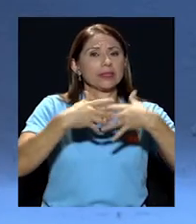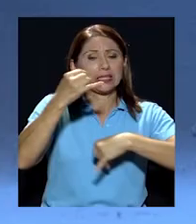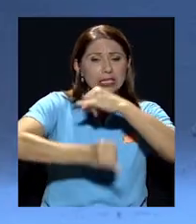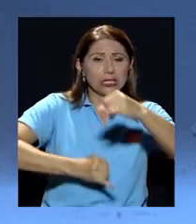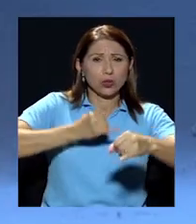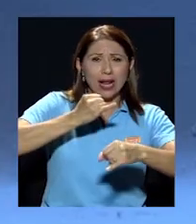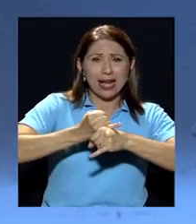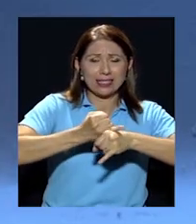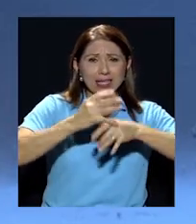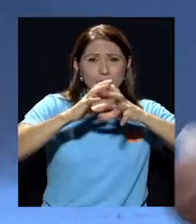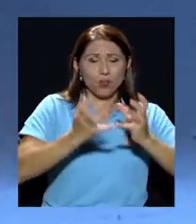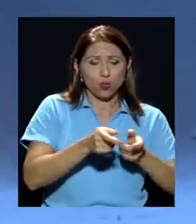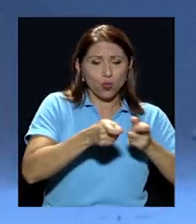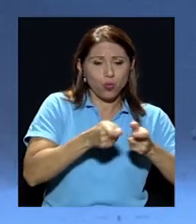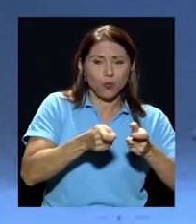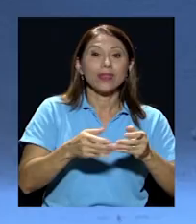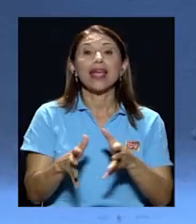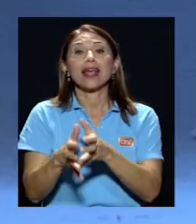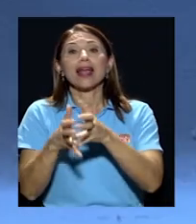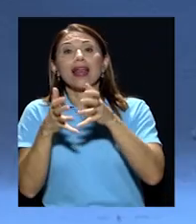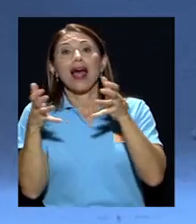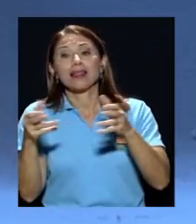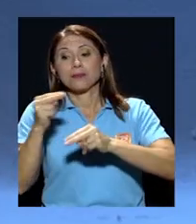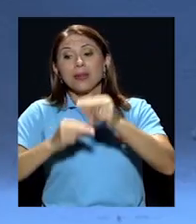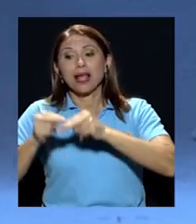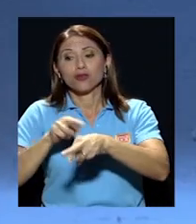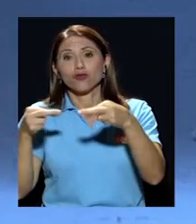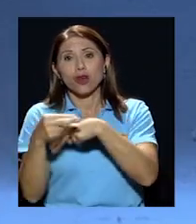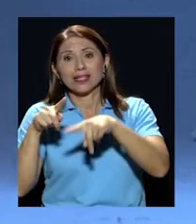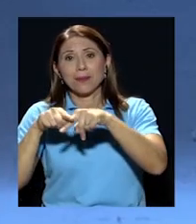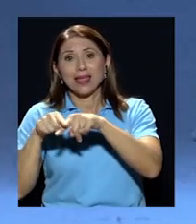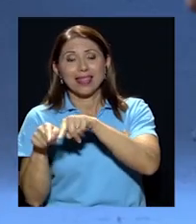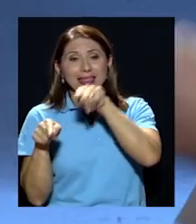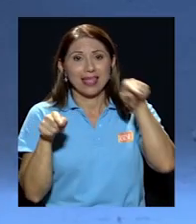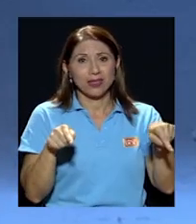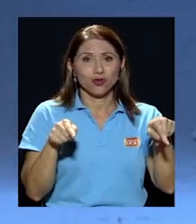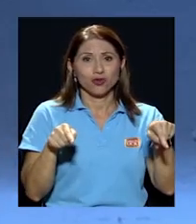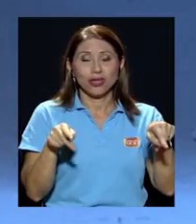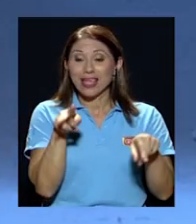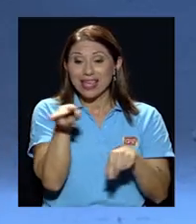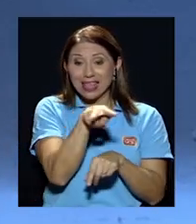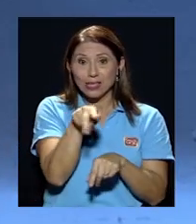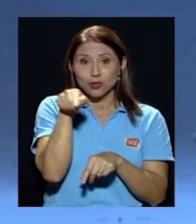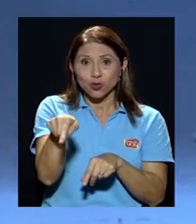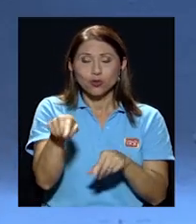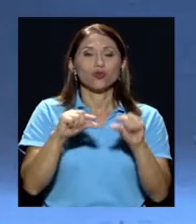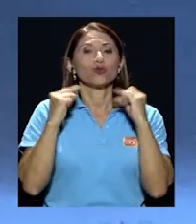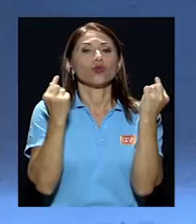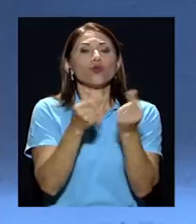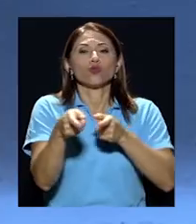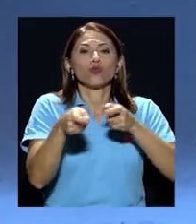los grandes dominantes de mercados regionales que dependen de ellos y de esos dos están los grupos dominantes de mercados